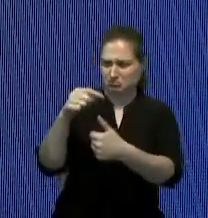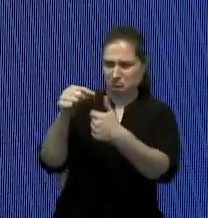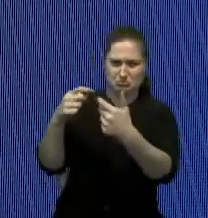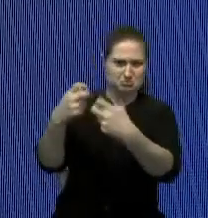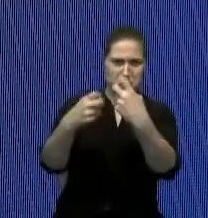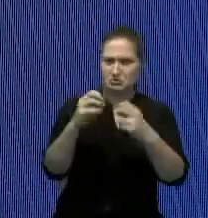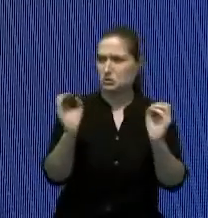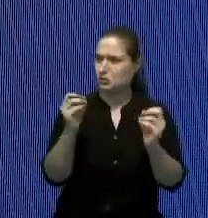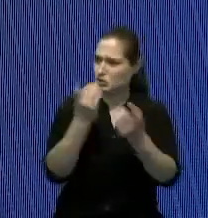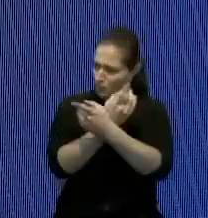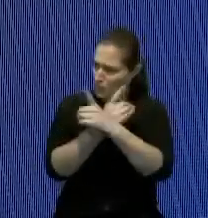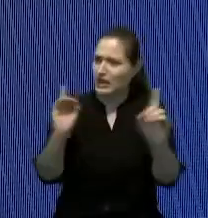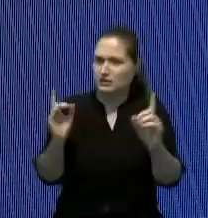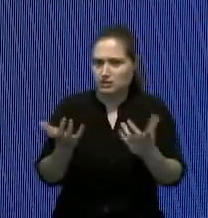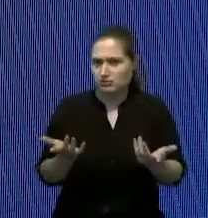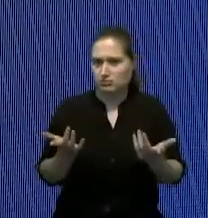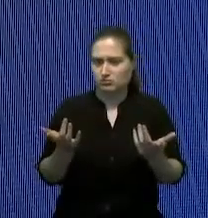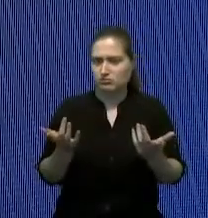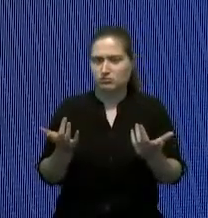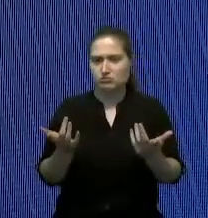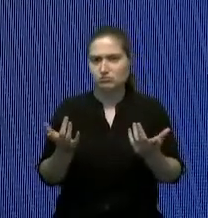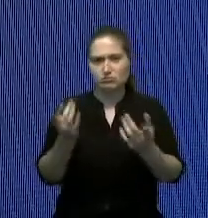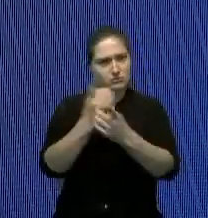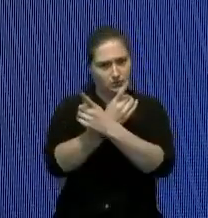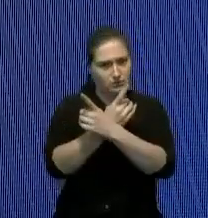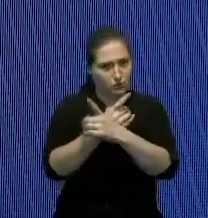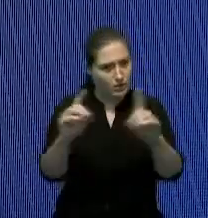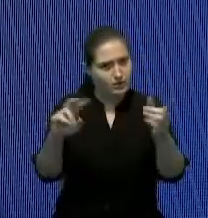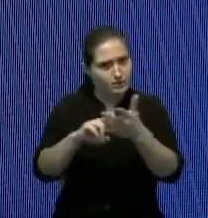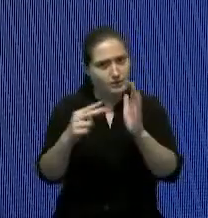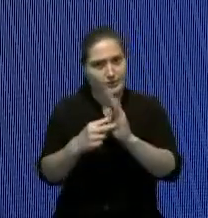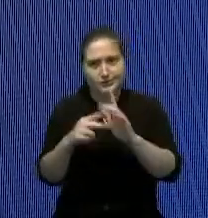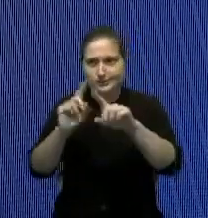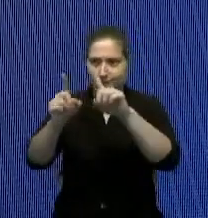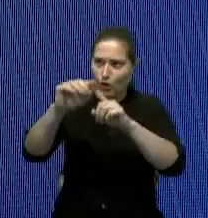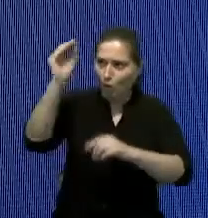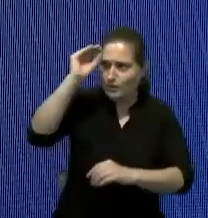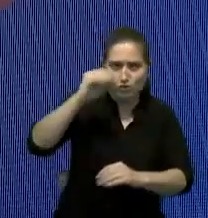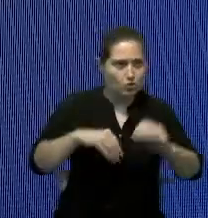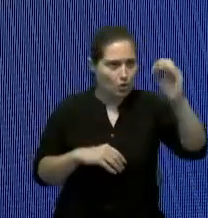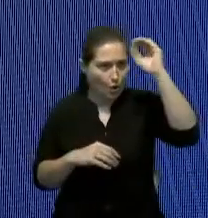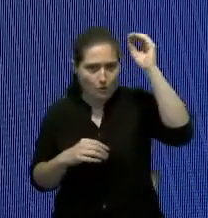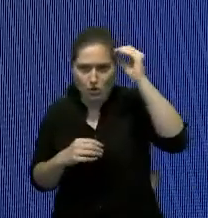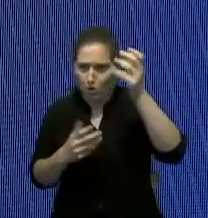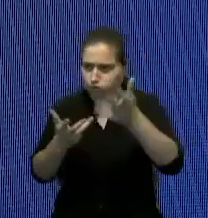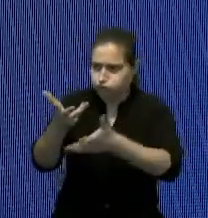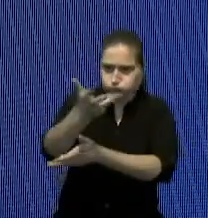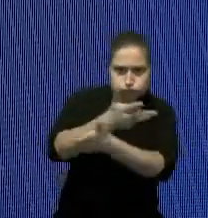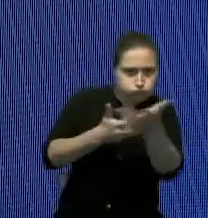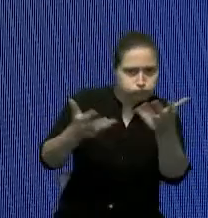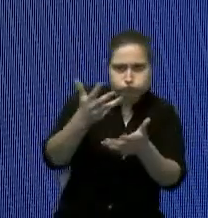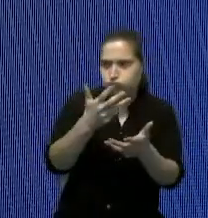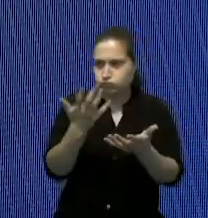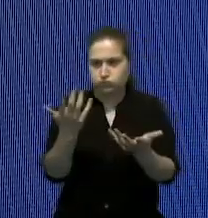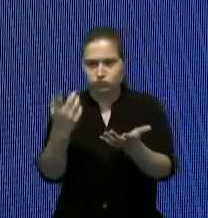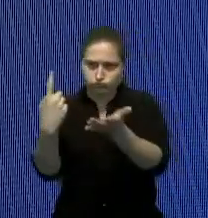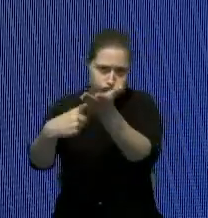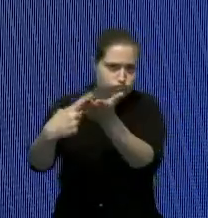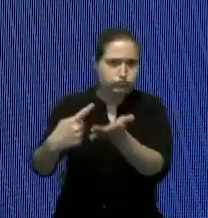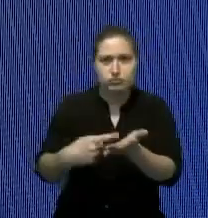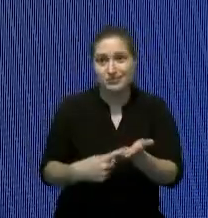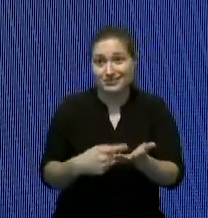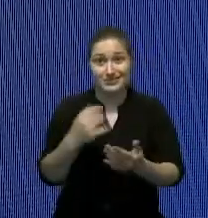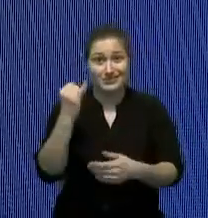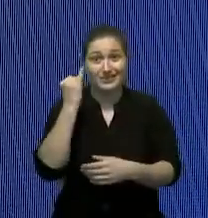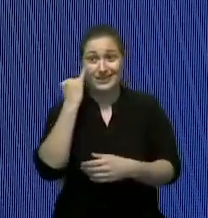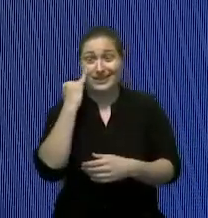democracia y la democracia tiene que haber opiniones enfrentadas opiniones que siempre que se hagan de la mejor manera una sociedad donde no hay